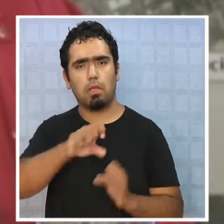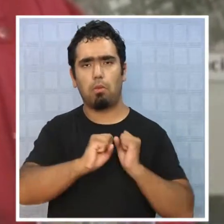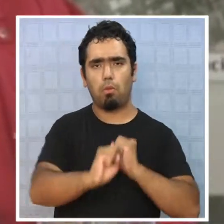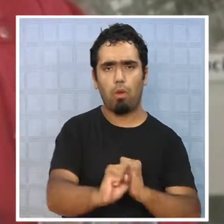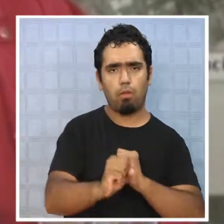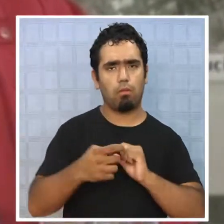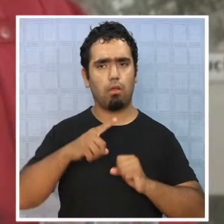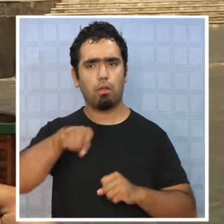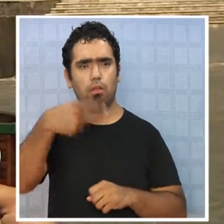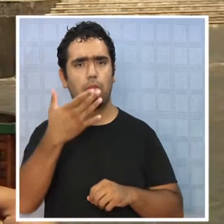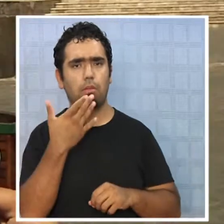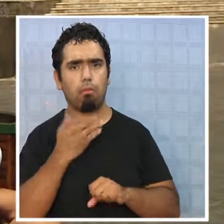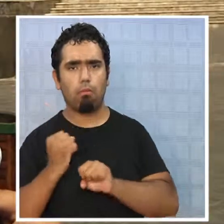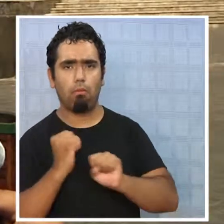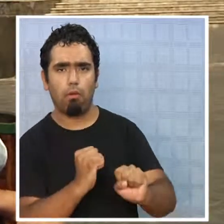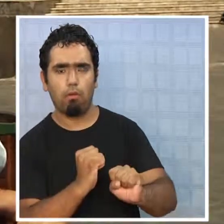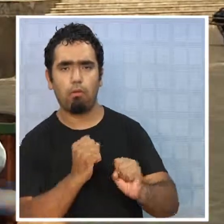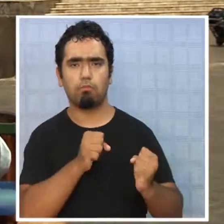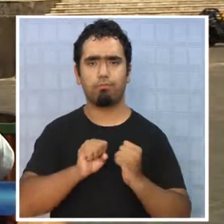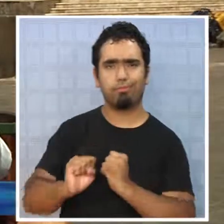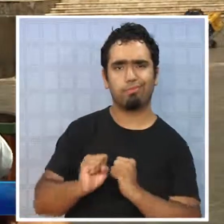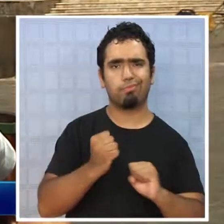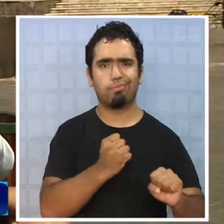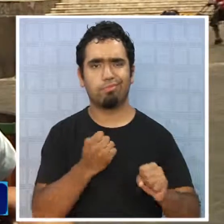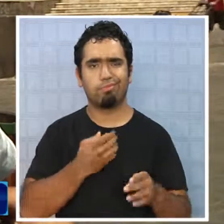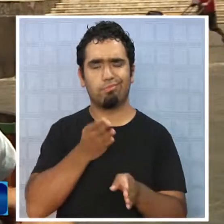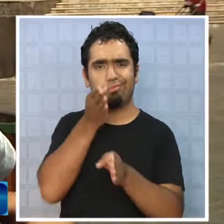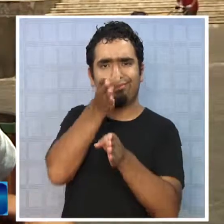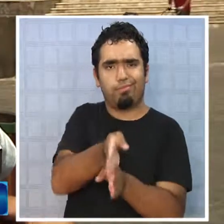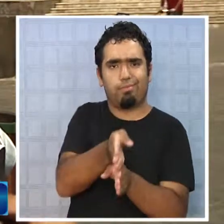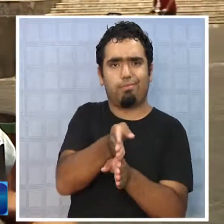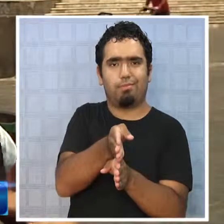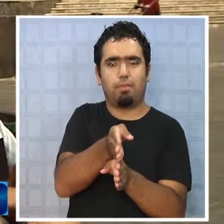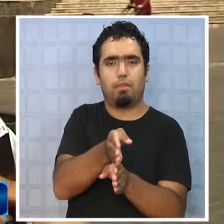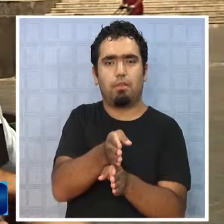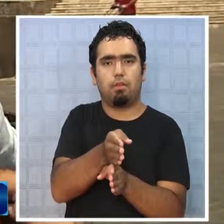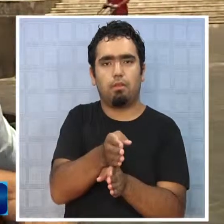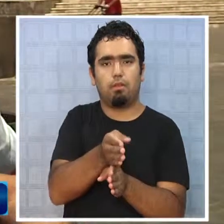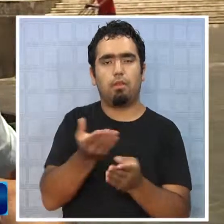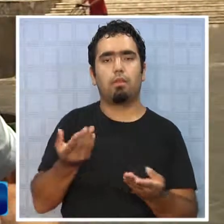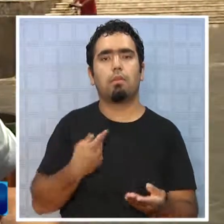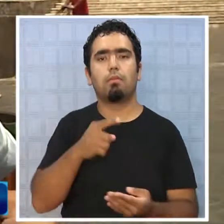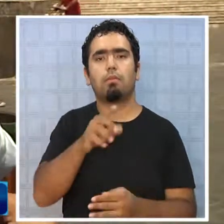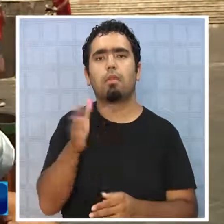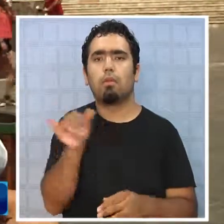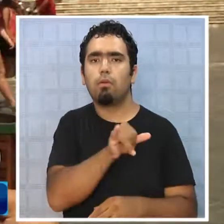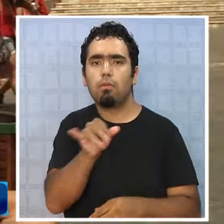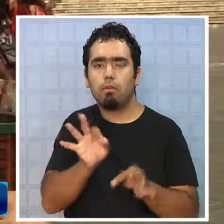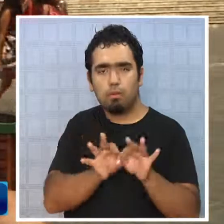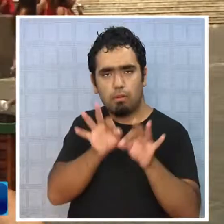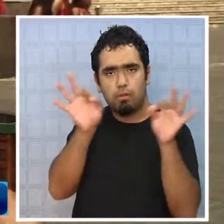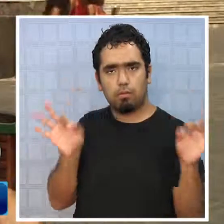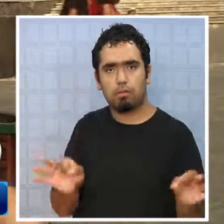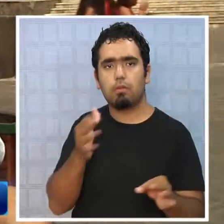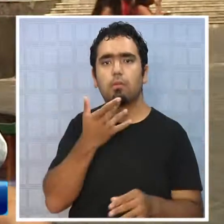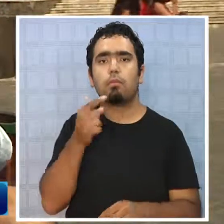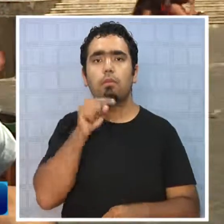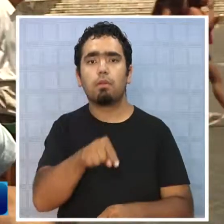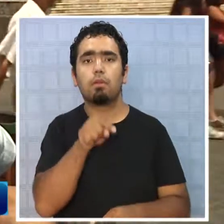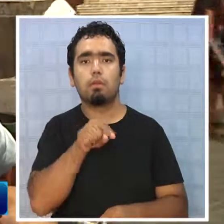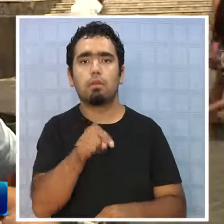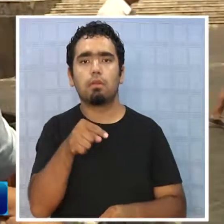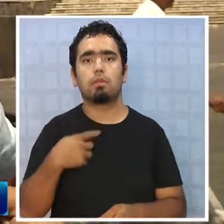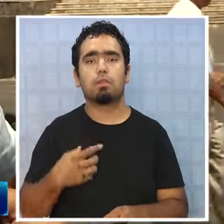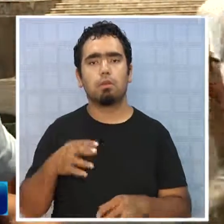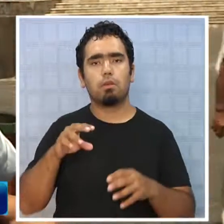también, acá no va haber avance, va a haber un bloqueo, como lo que sucedió con la educación, porque a pesar de todo lo que pasó con la educación, hubo una cristalización de